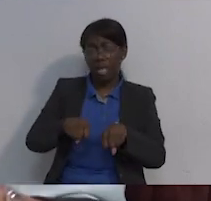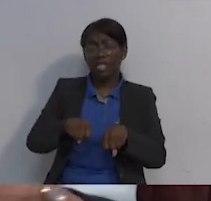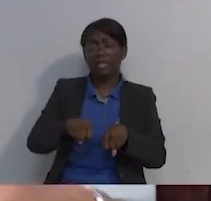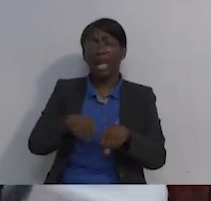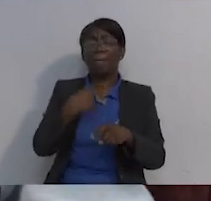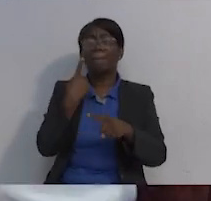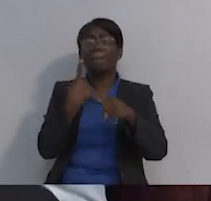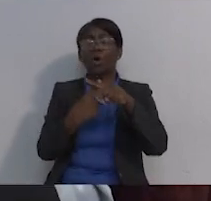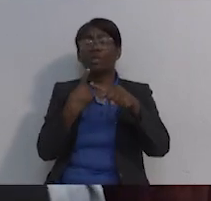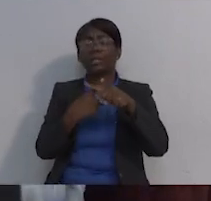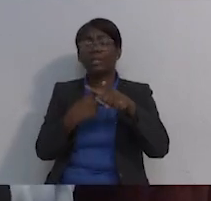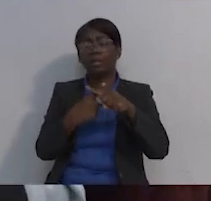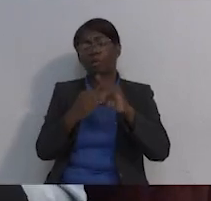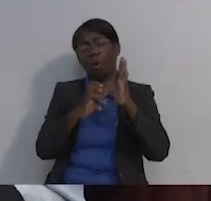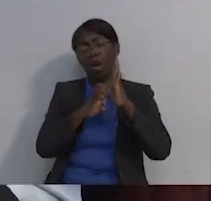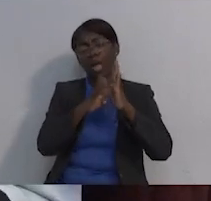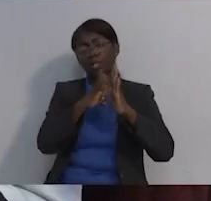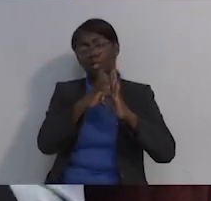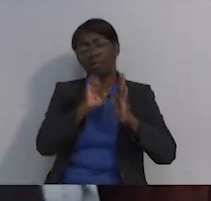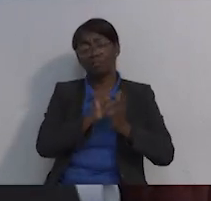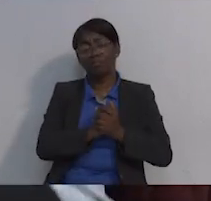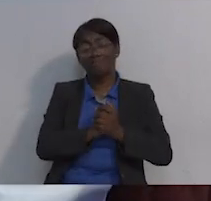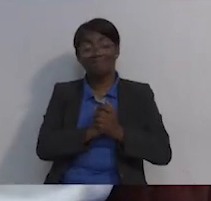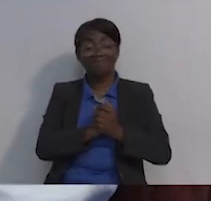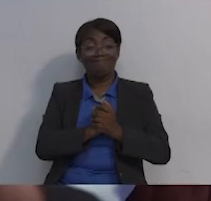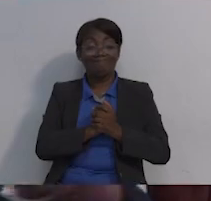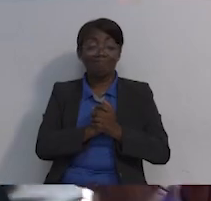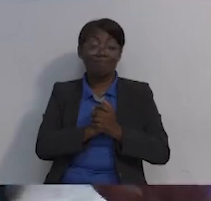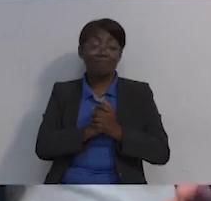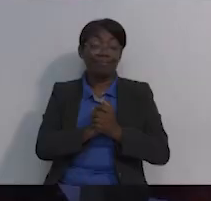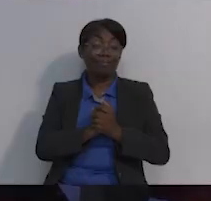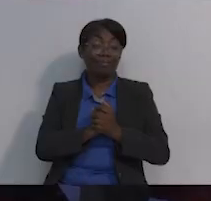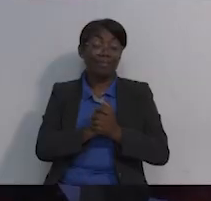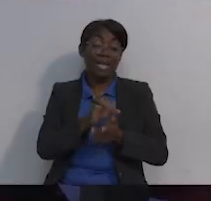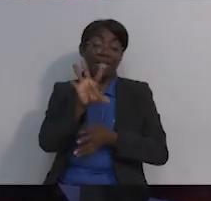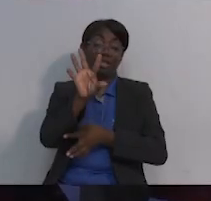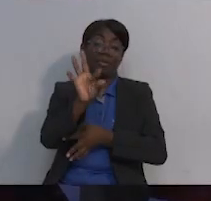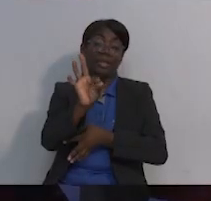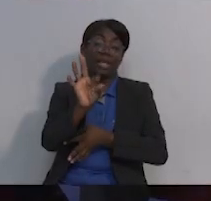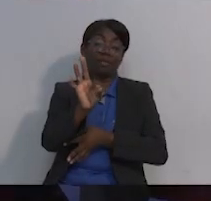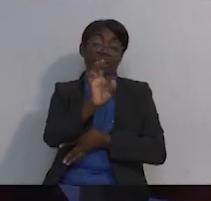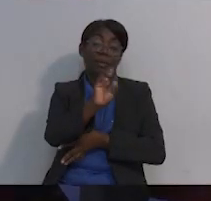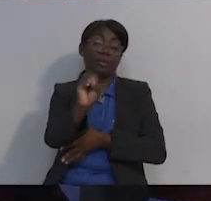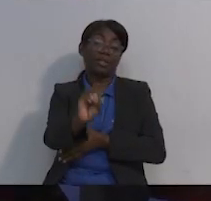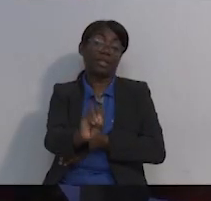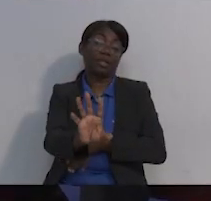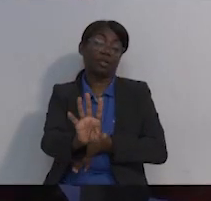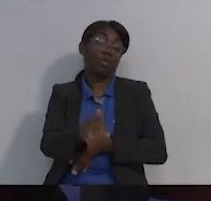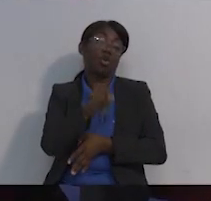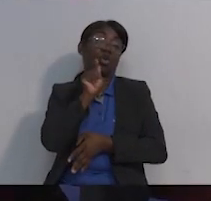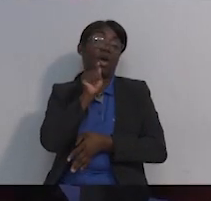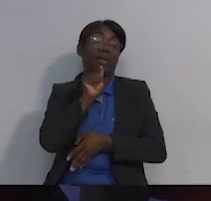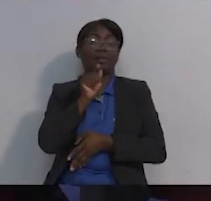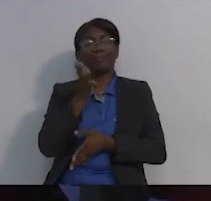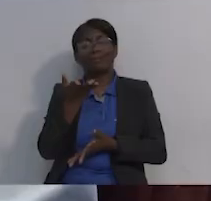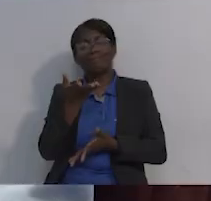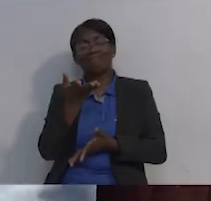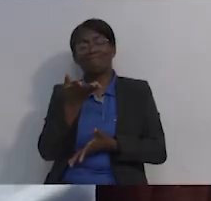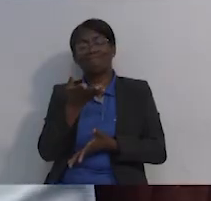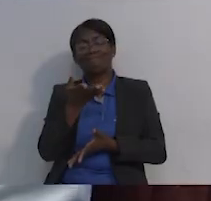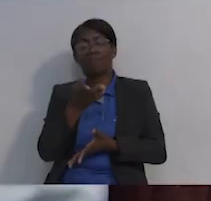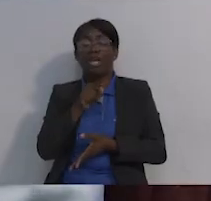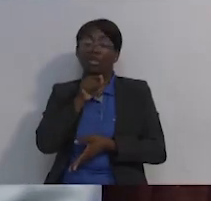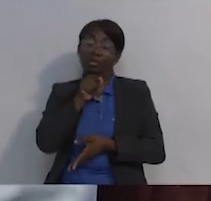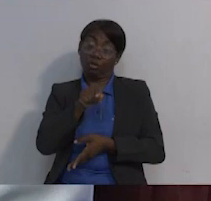¿cuáles son las posibilidades que se confirme con la biopsia demorada? Me dijo 99%. Así que